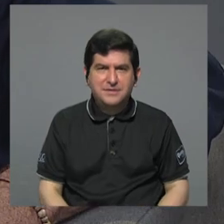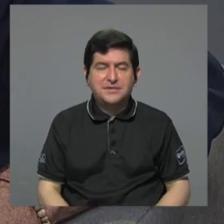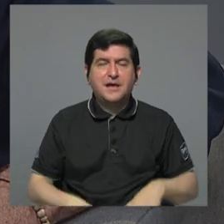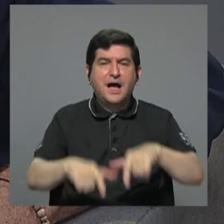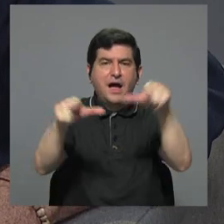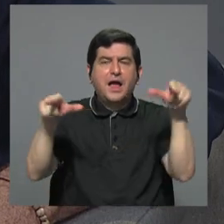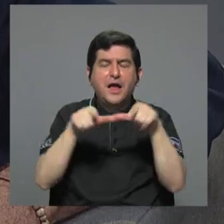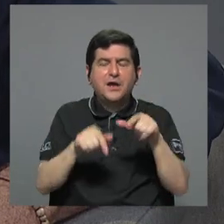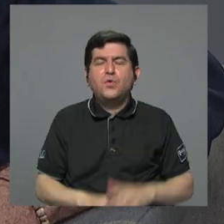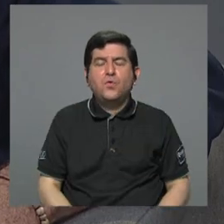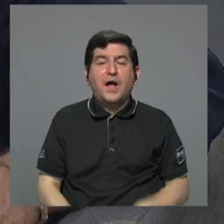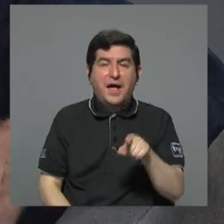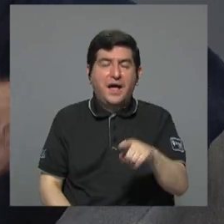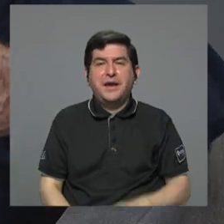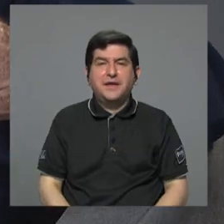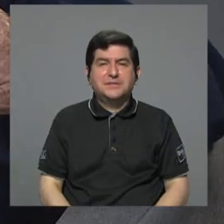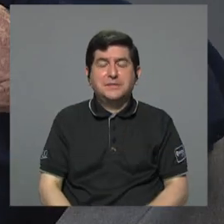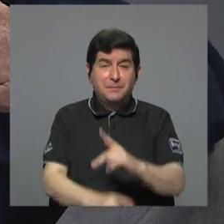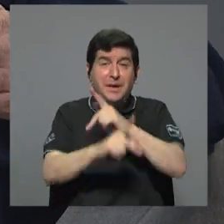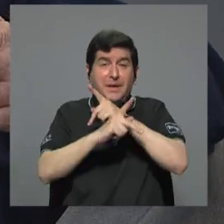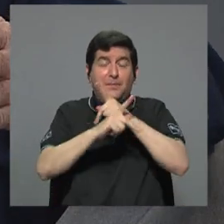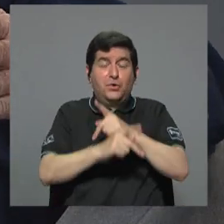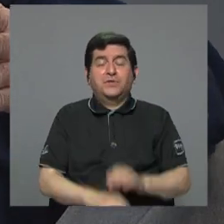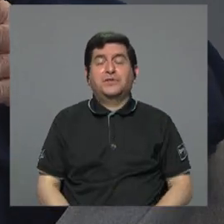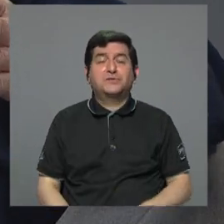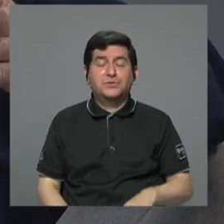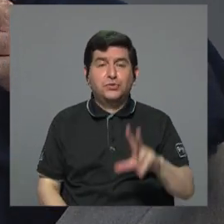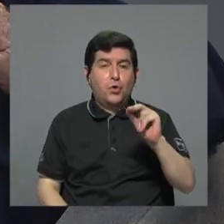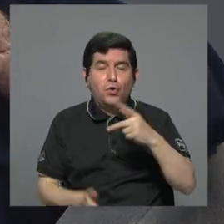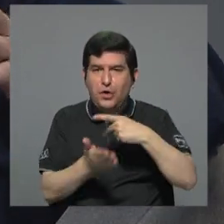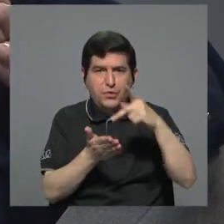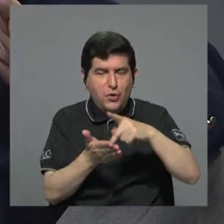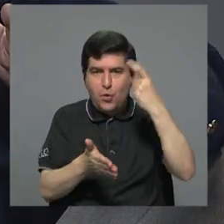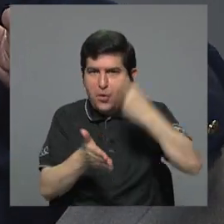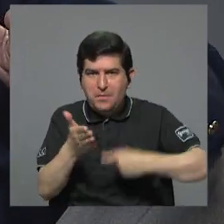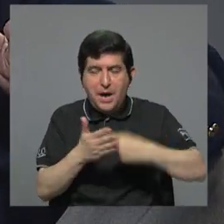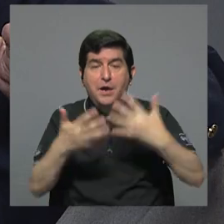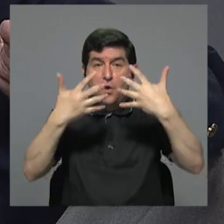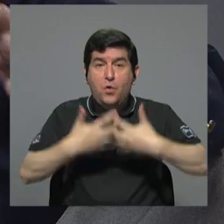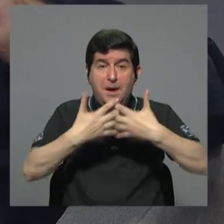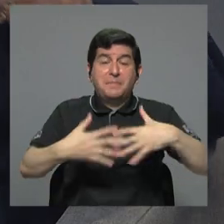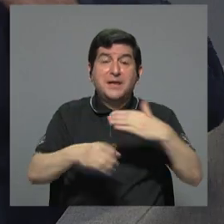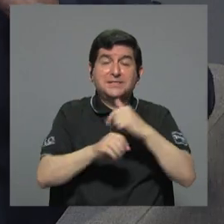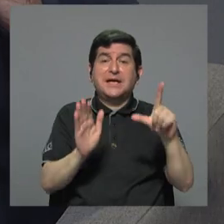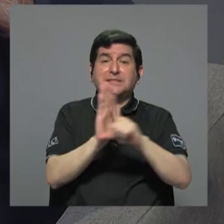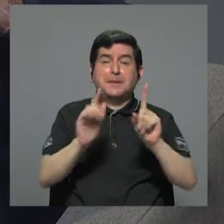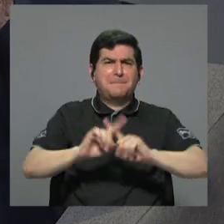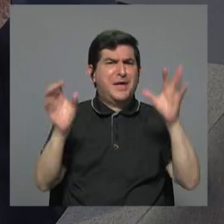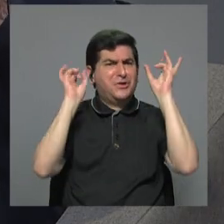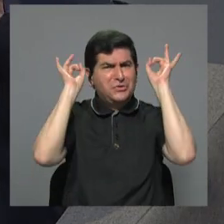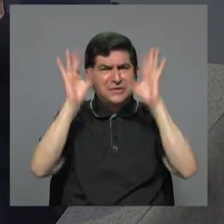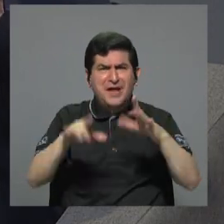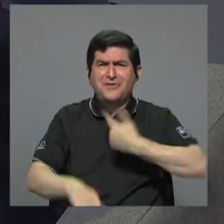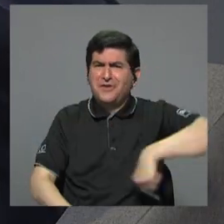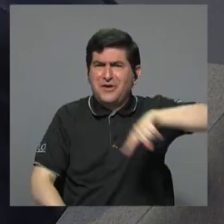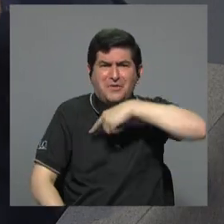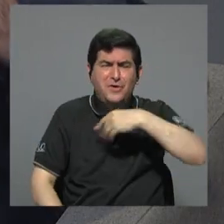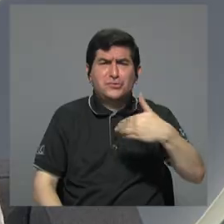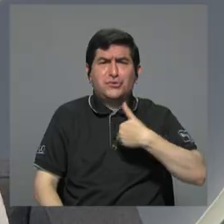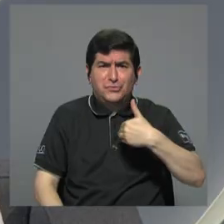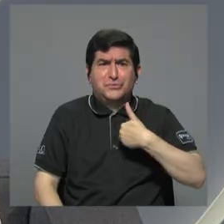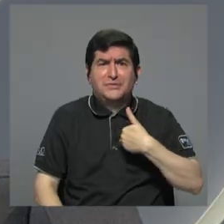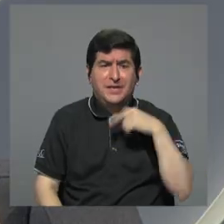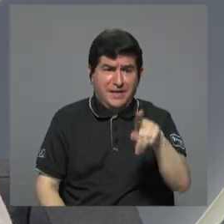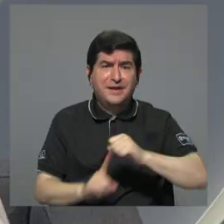paraísos fiscales, me parece que hay compañías que están haciéndolo legalmente, pero que es una barbaridad que nosotros tenemos que legitar.